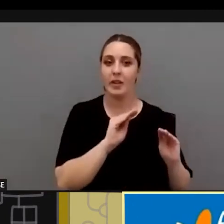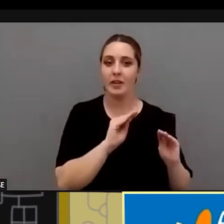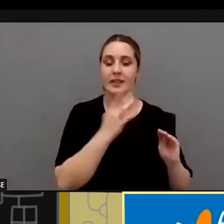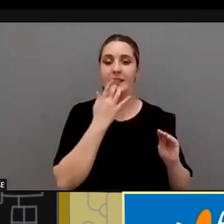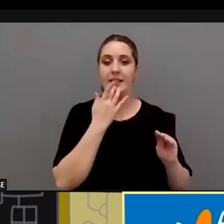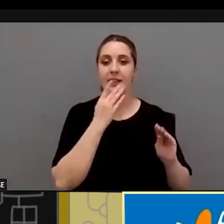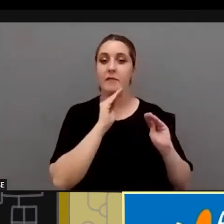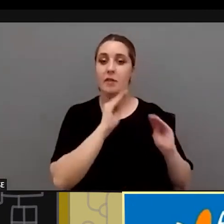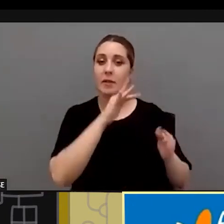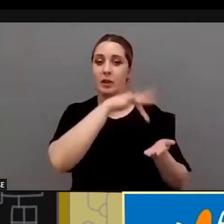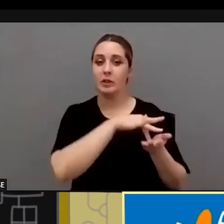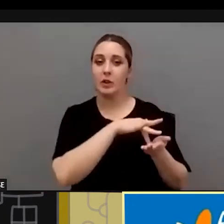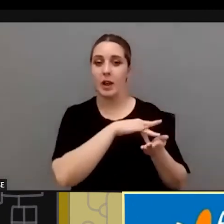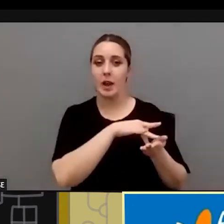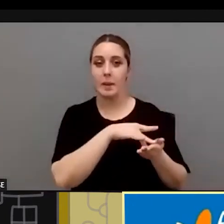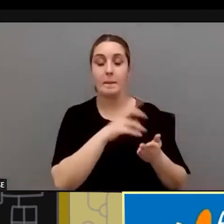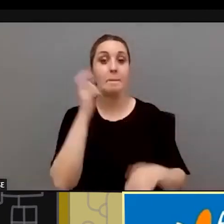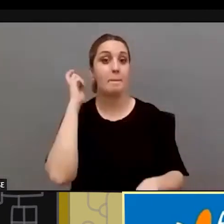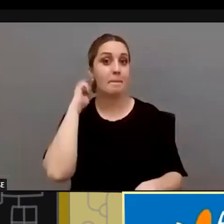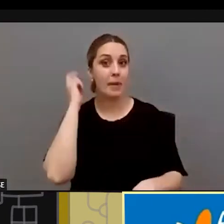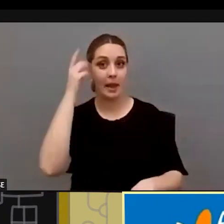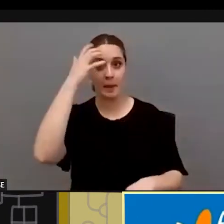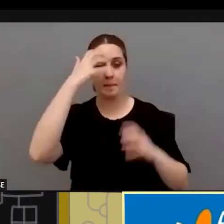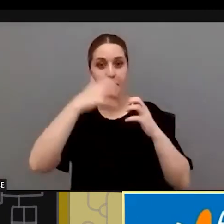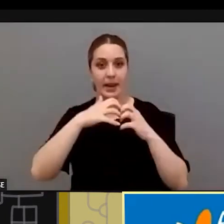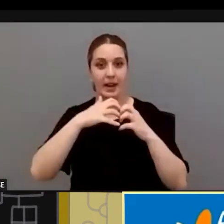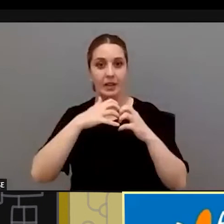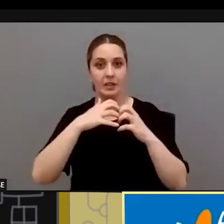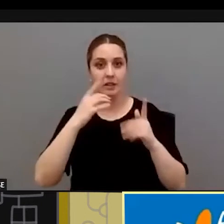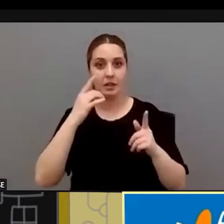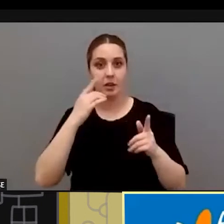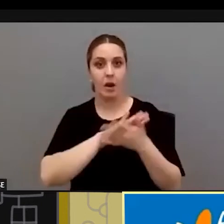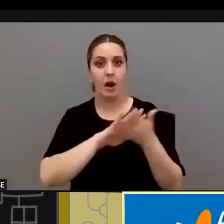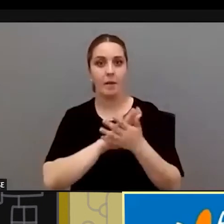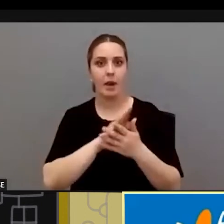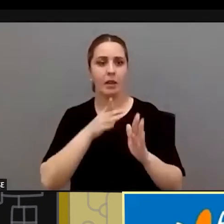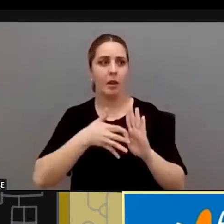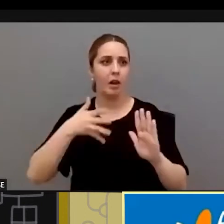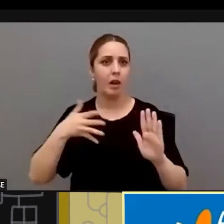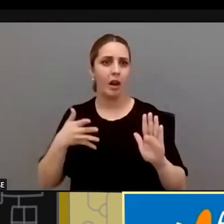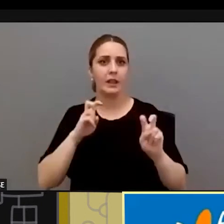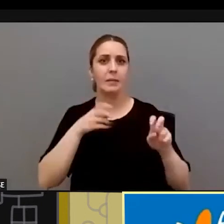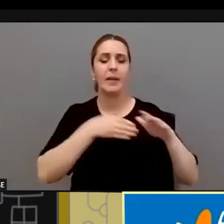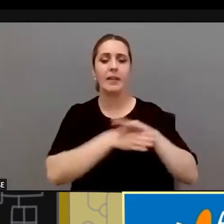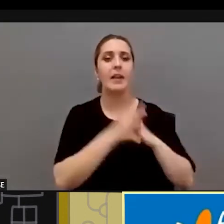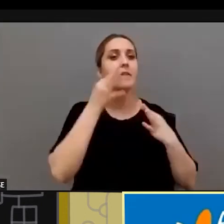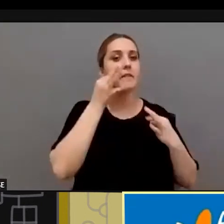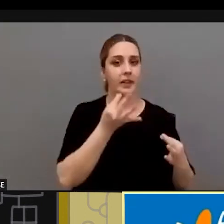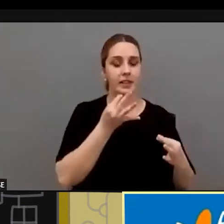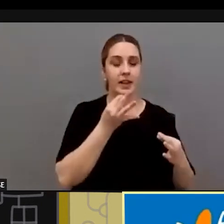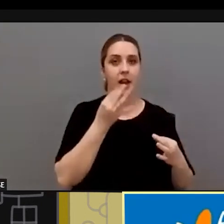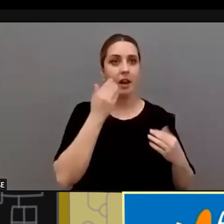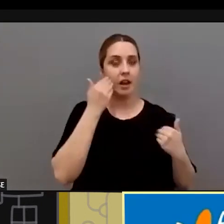formaciones en parálisis cerebral nos quedamos como mucho rato hablando de accesibilidad física ¿no? y